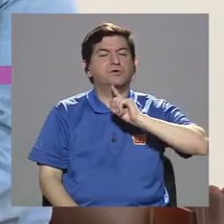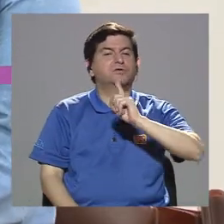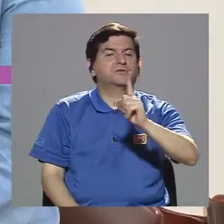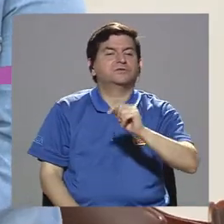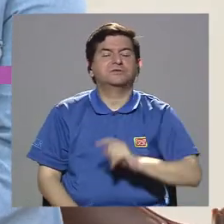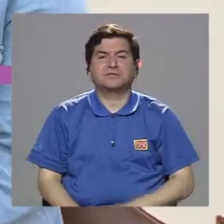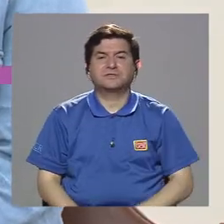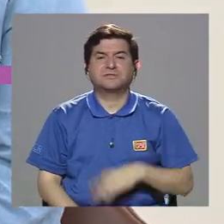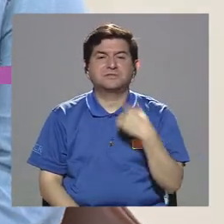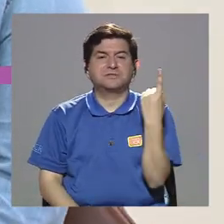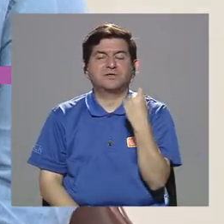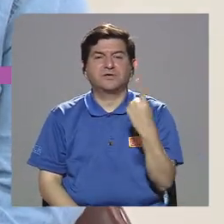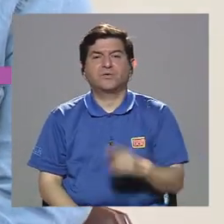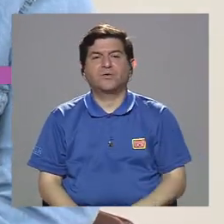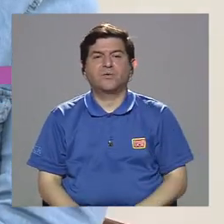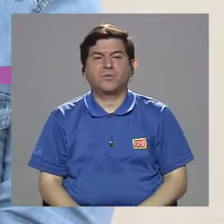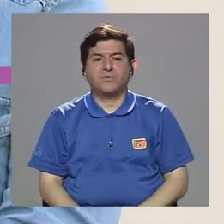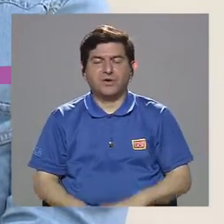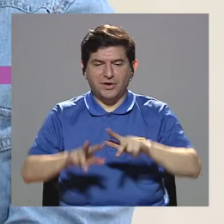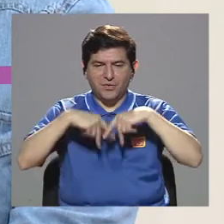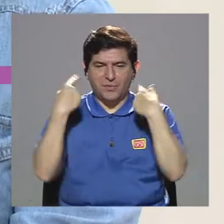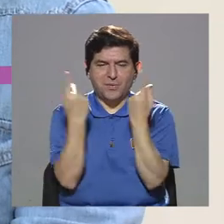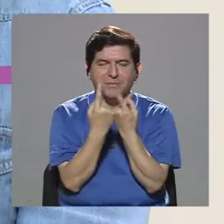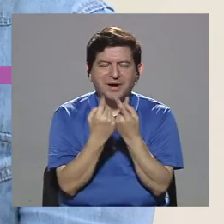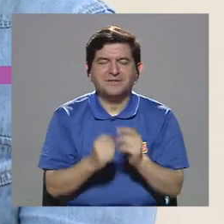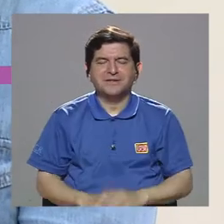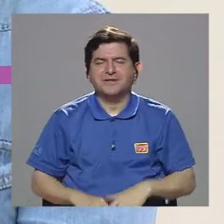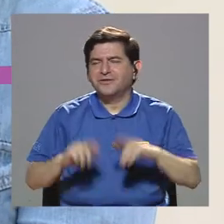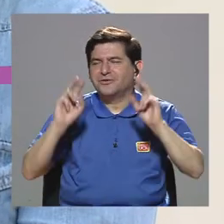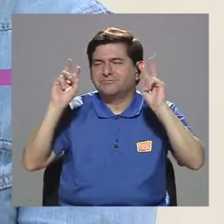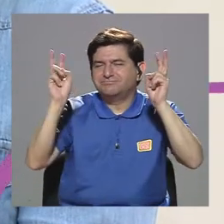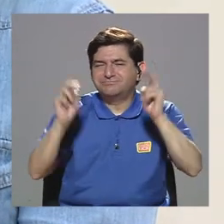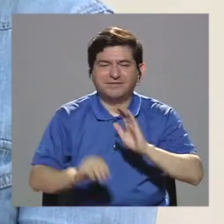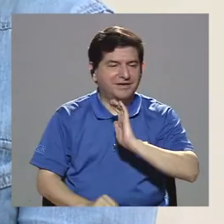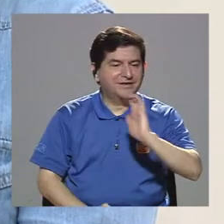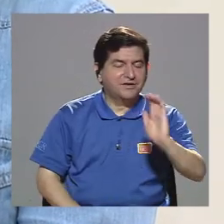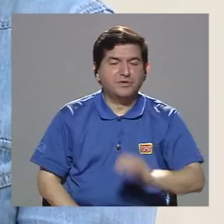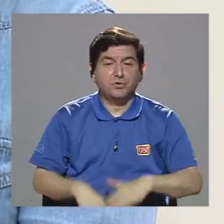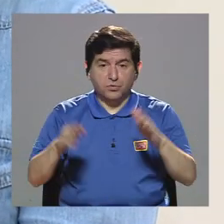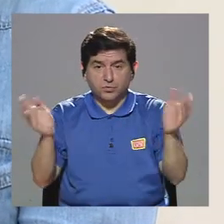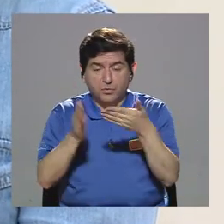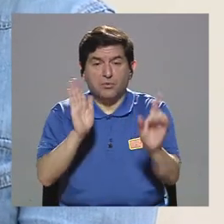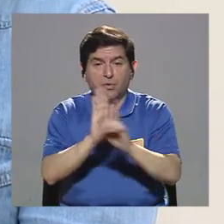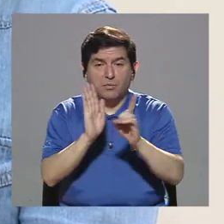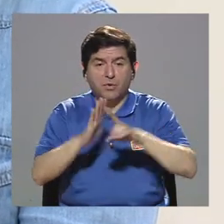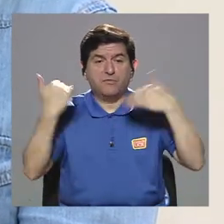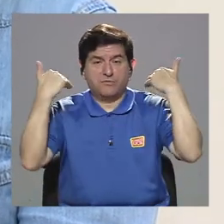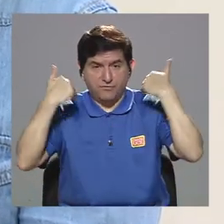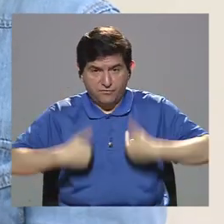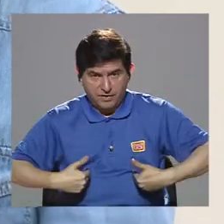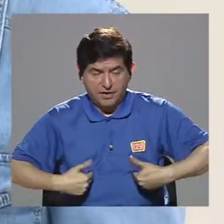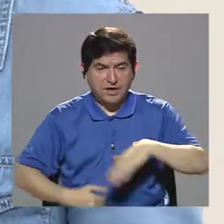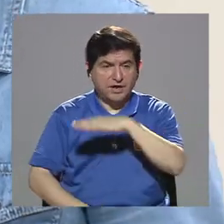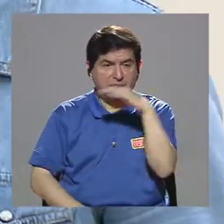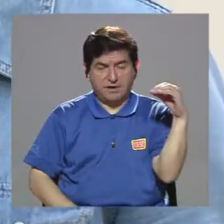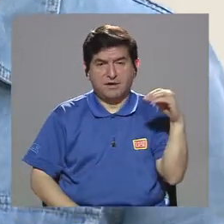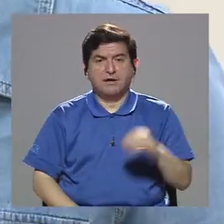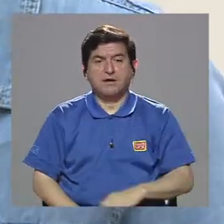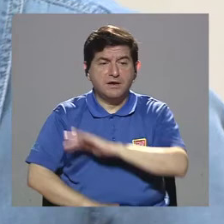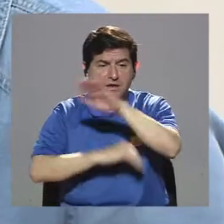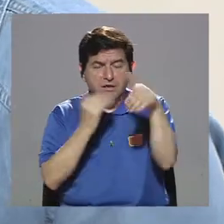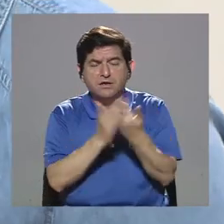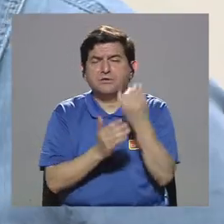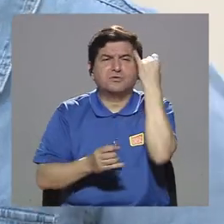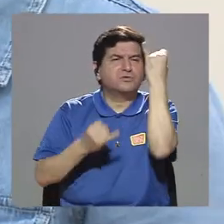único partido es el de los niños en el tanto que podamos promover todos los derechos humanos y efectivamente todas las